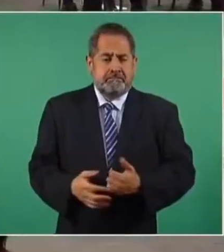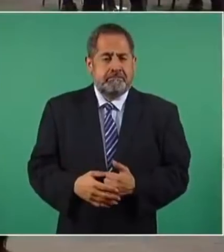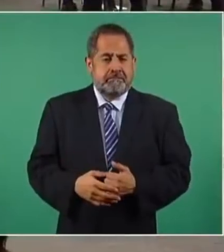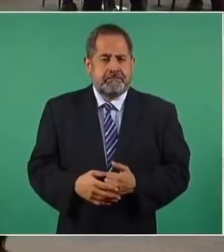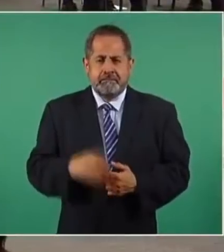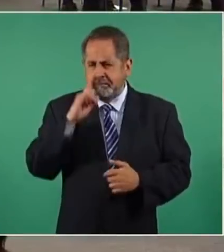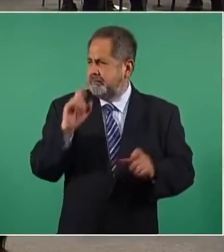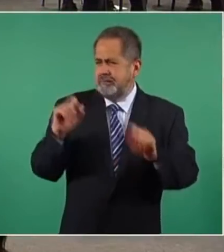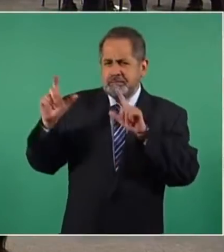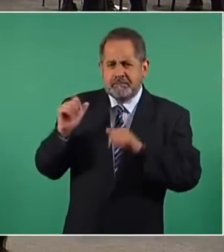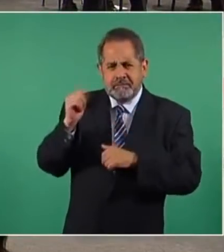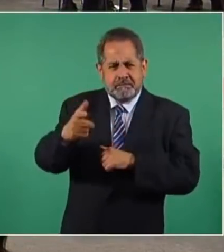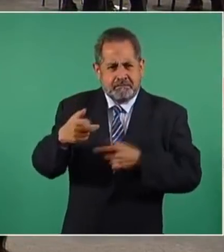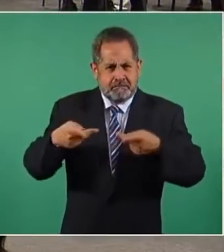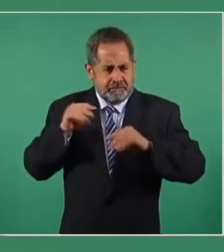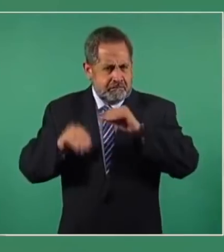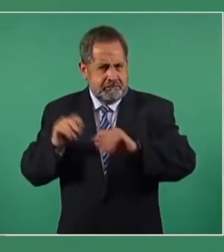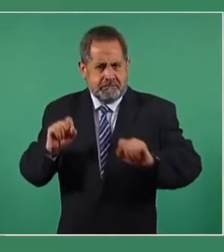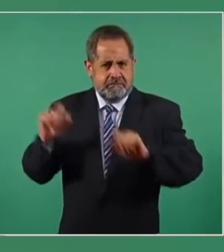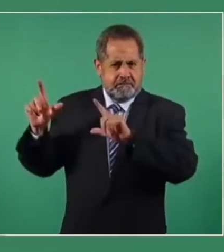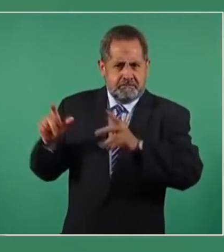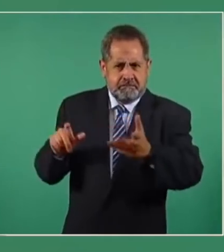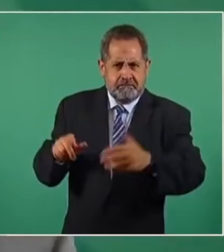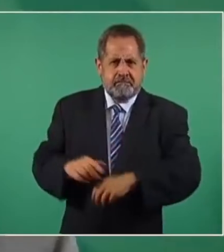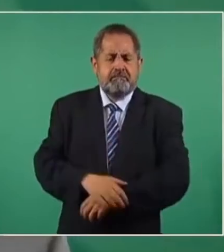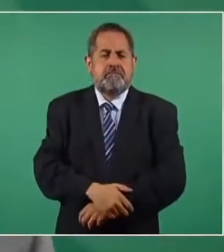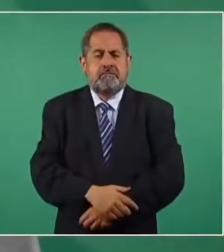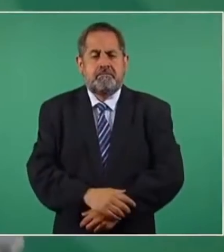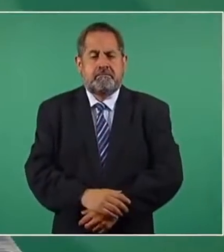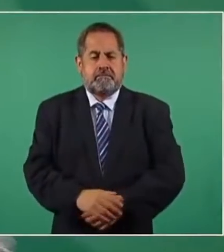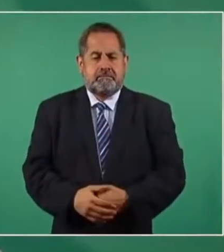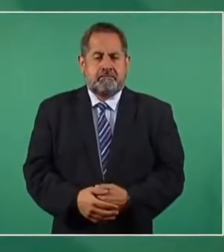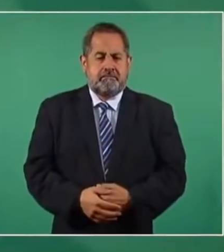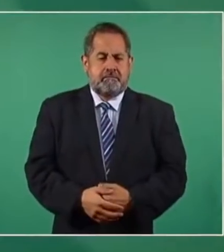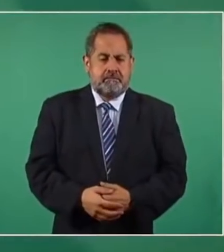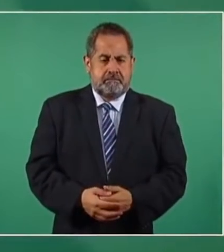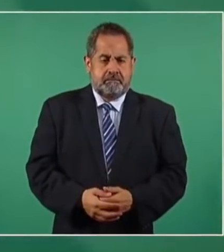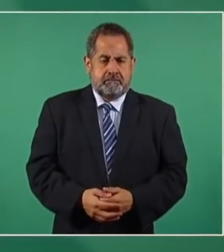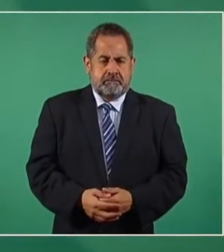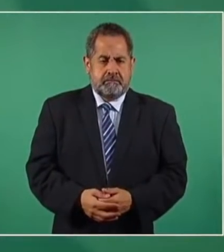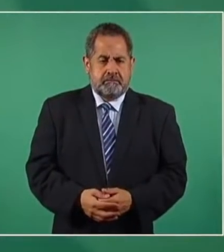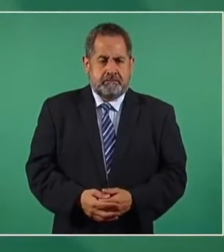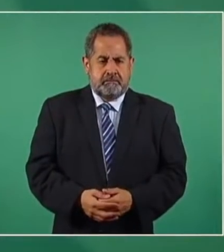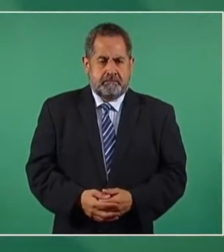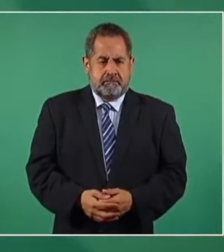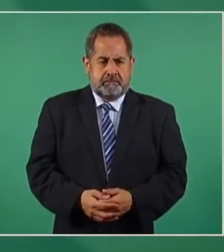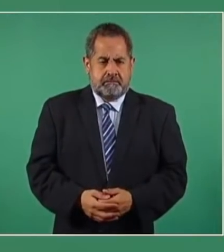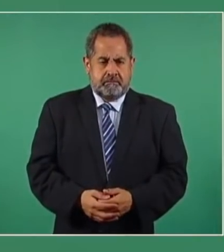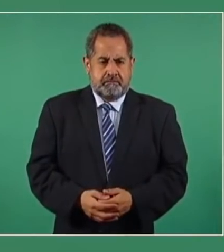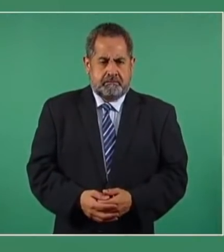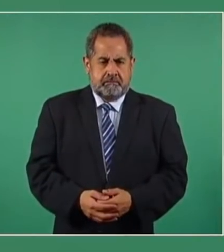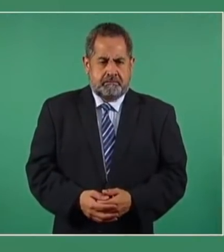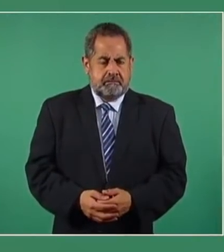No sé si tengan algo preparado. No, pues es que pensé que hoy tampoco había mañanera, señor. Qué bárbaro. Bueno, no es para tanto, a lo